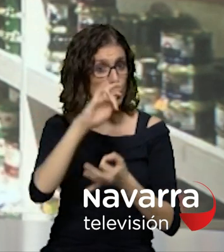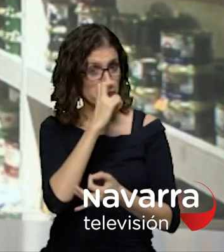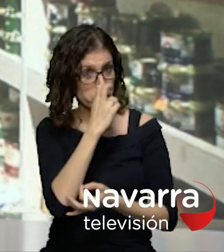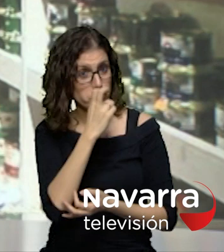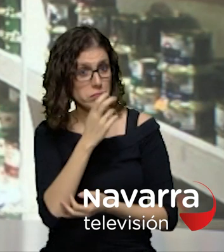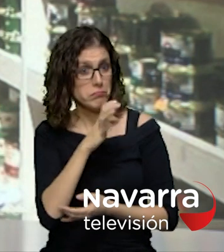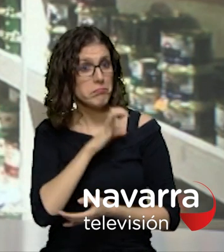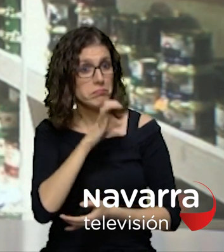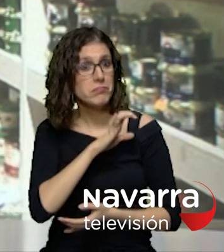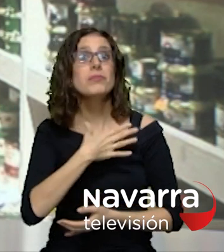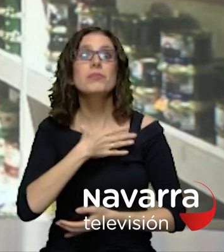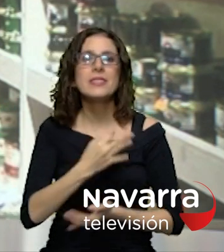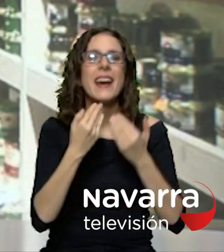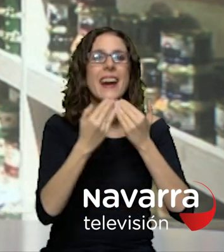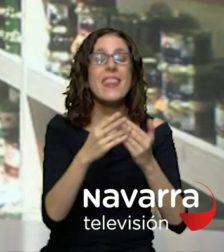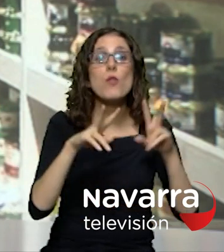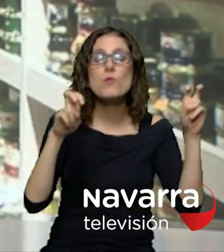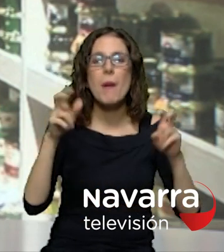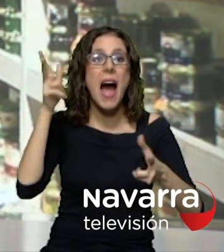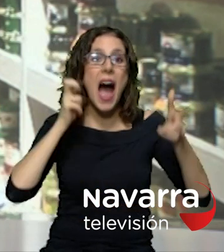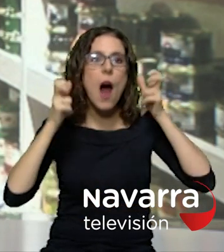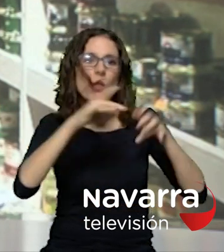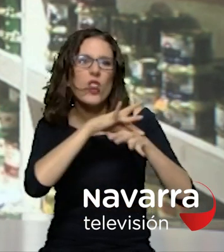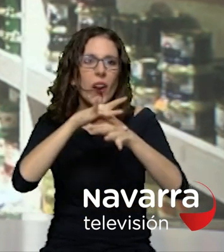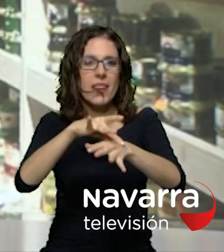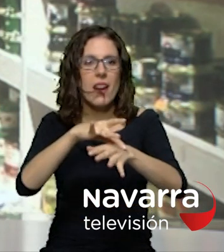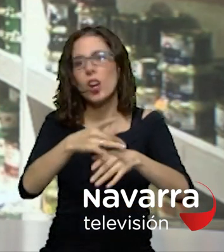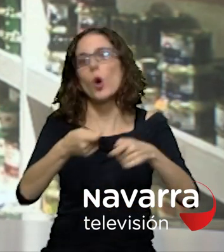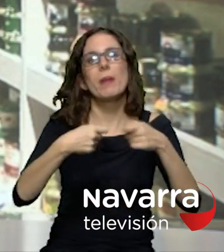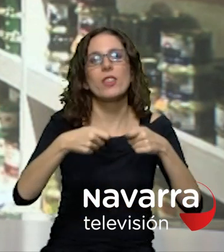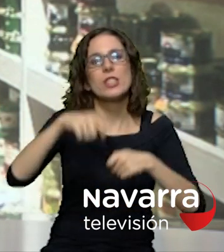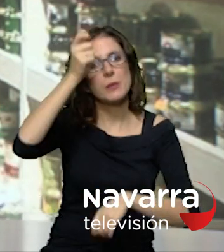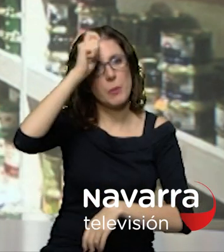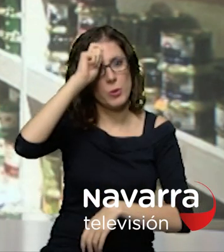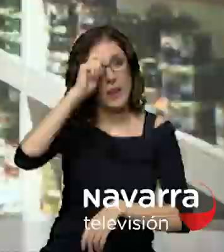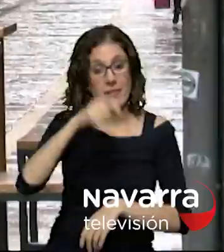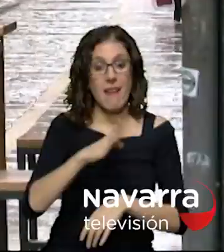audioguía comercios de pamplona un proyecto que nos traslada a la pamplona del siglo 19